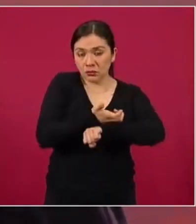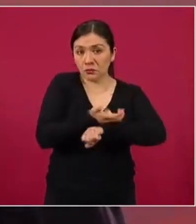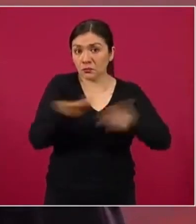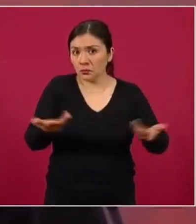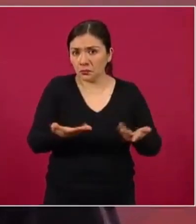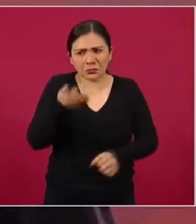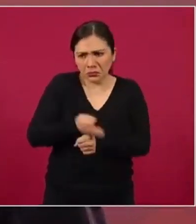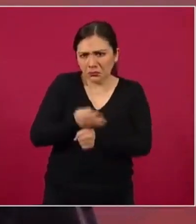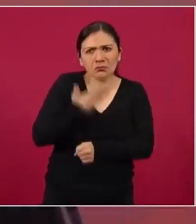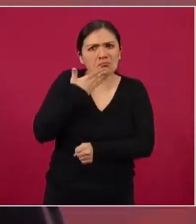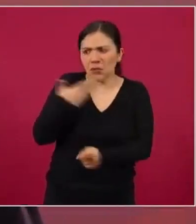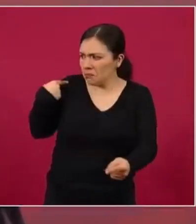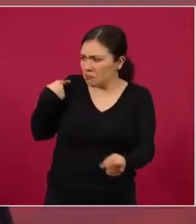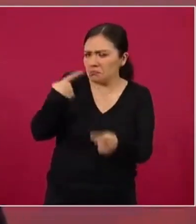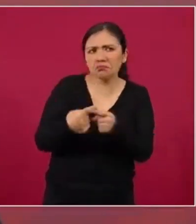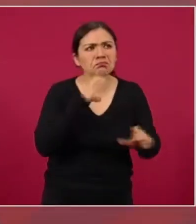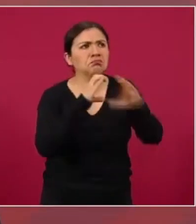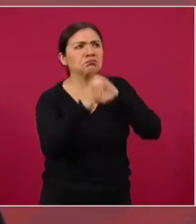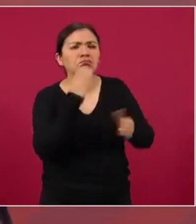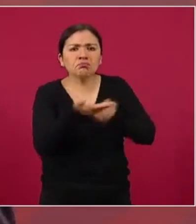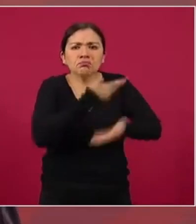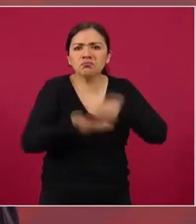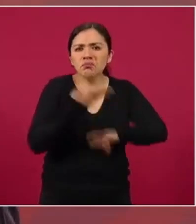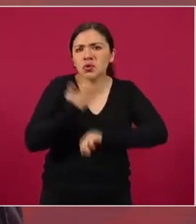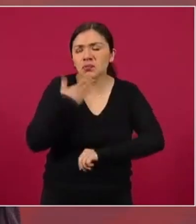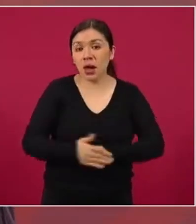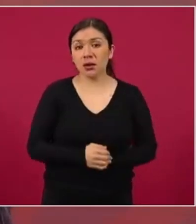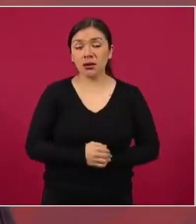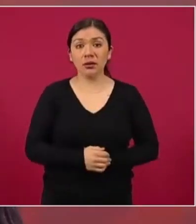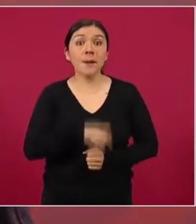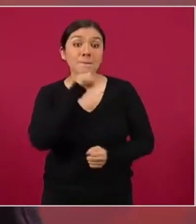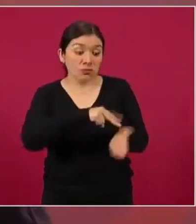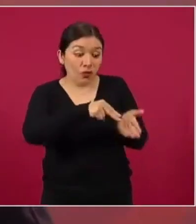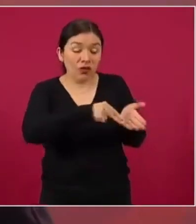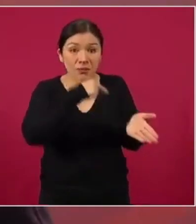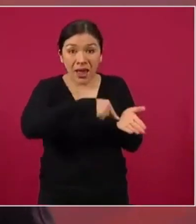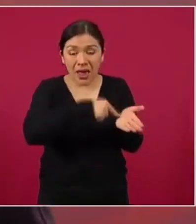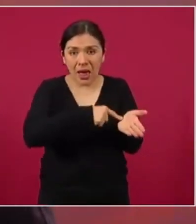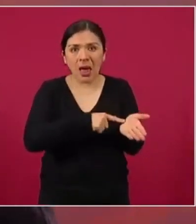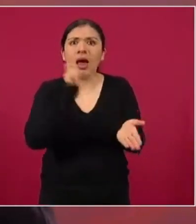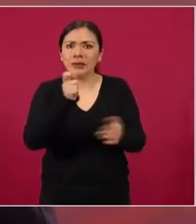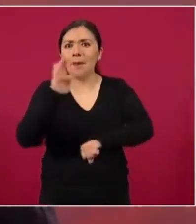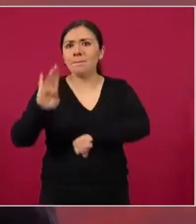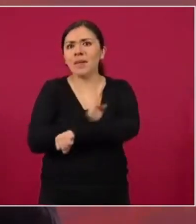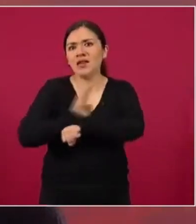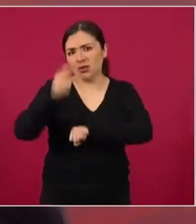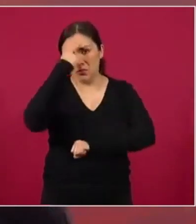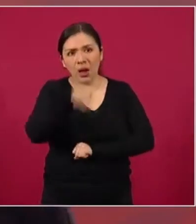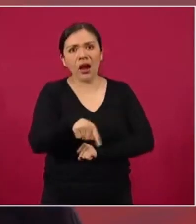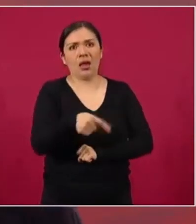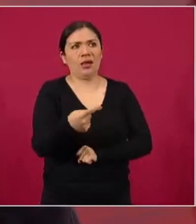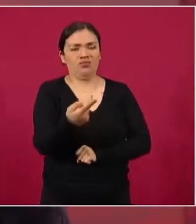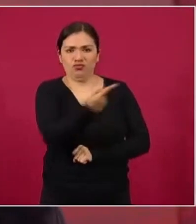muy buena la relación y el tratado es benéfico para